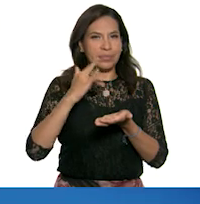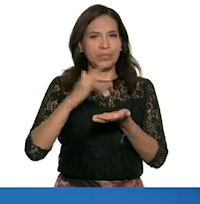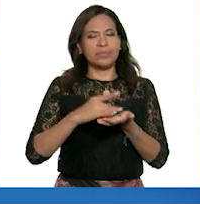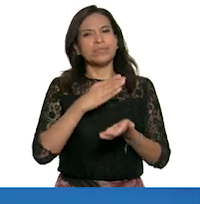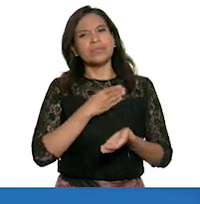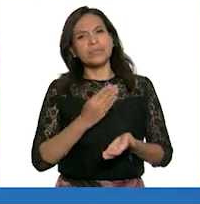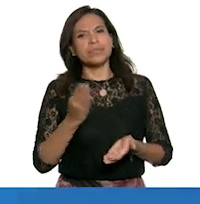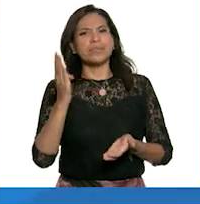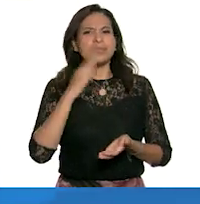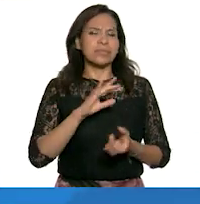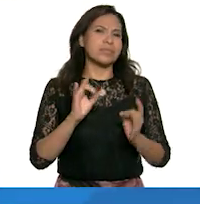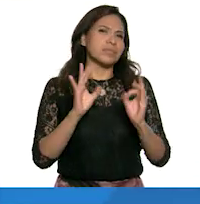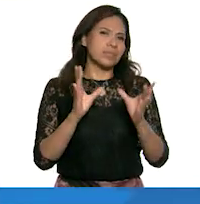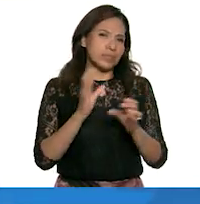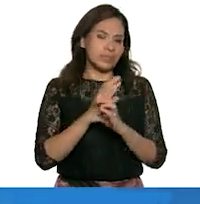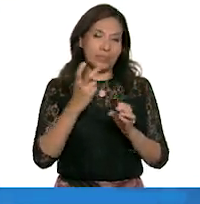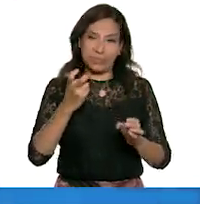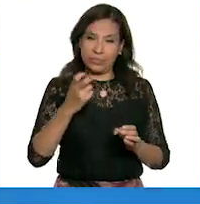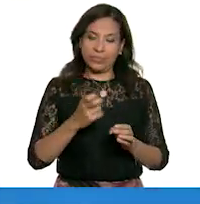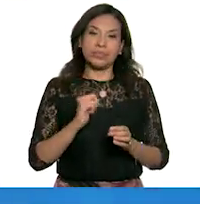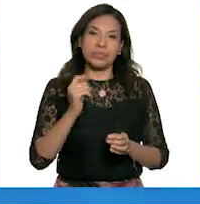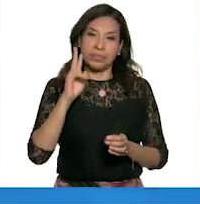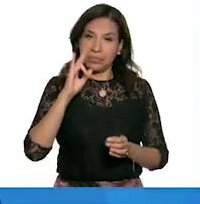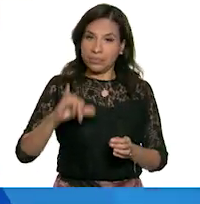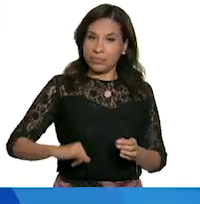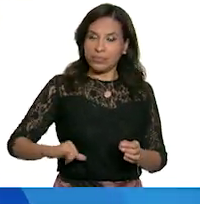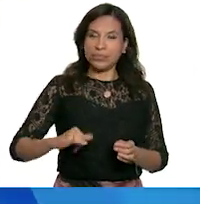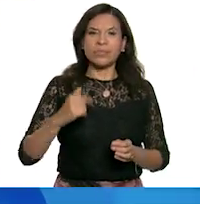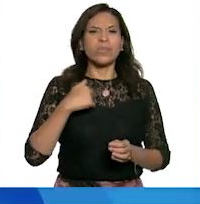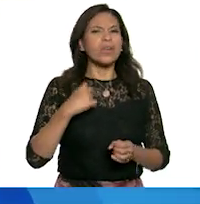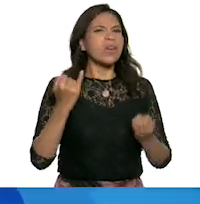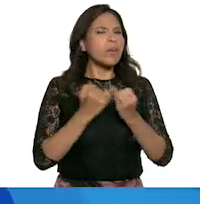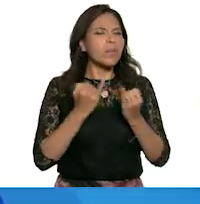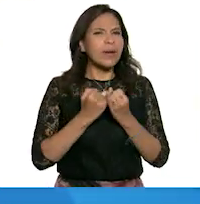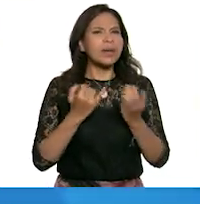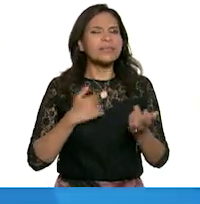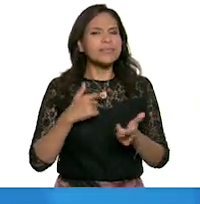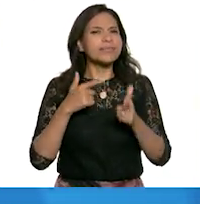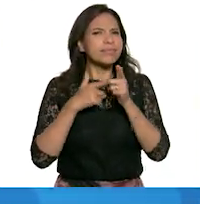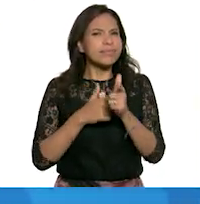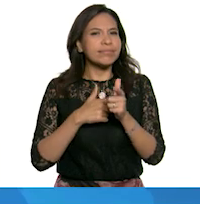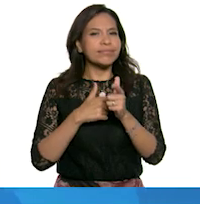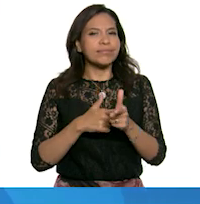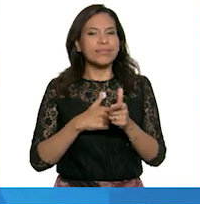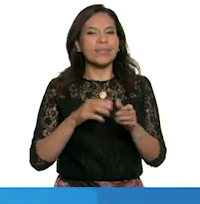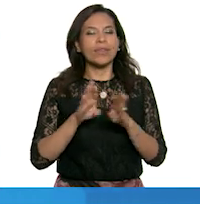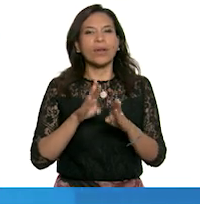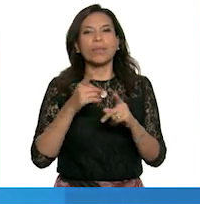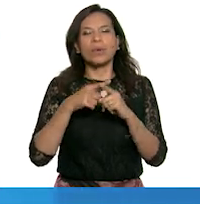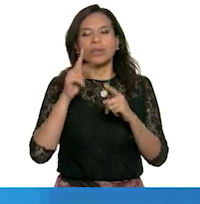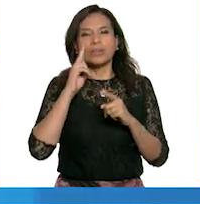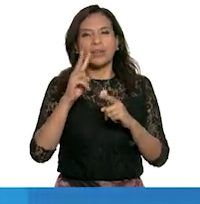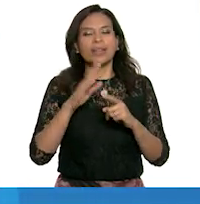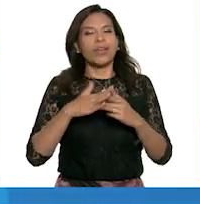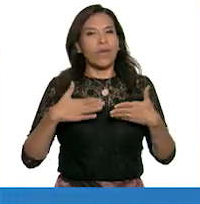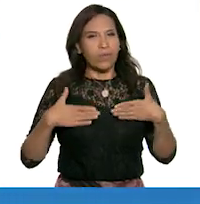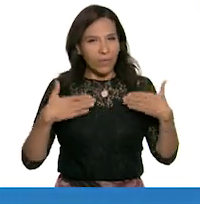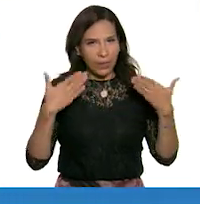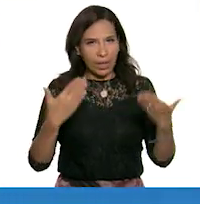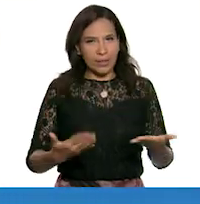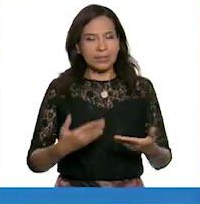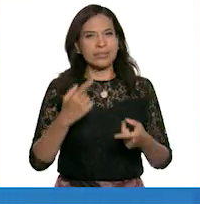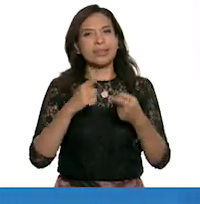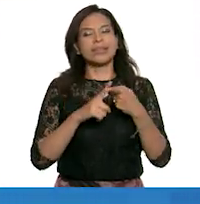o malo el resultado. ¡Qué interesante! Yo, pues, sigo basándonos en el hecho de la confianza,